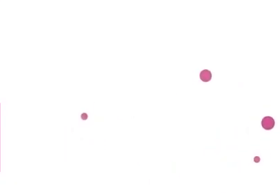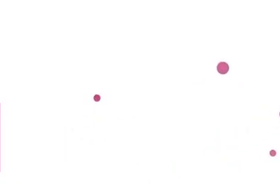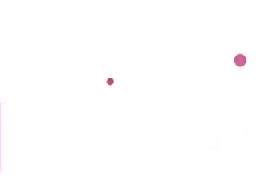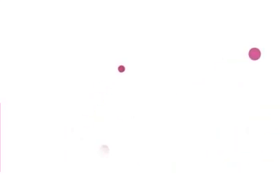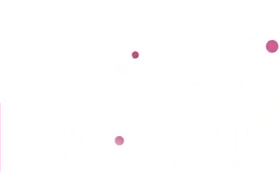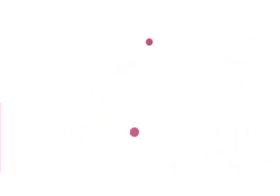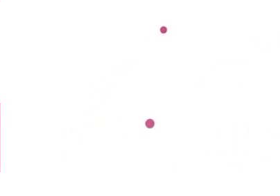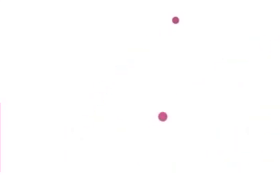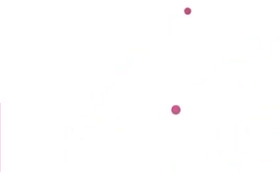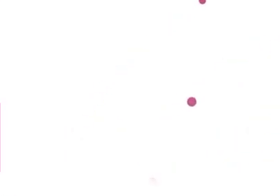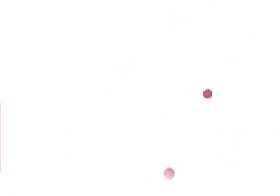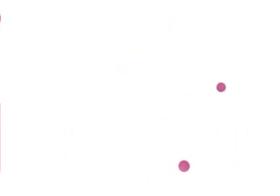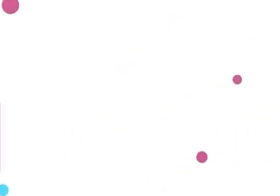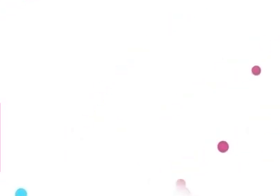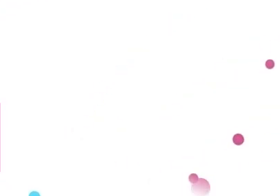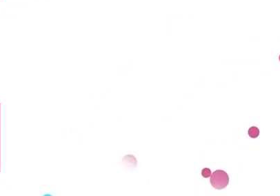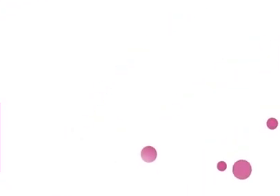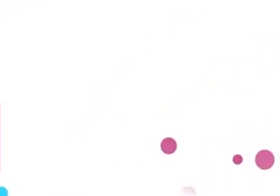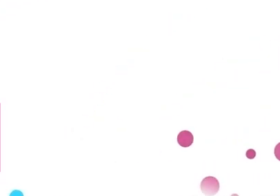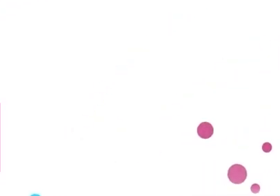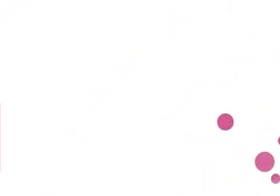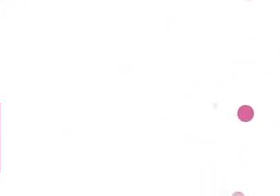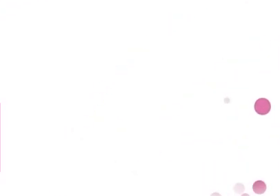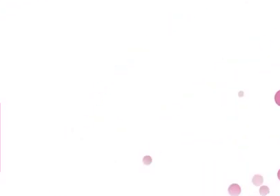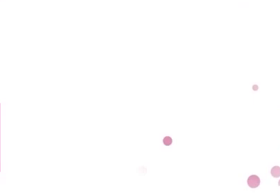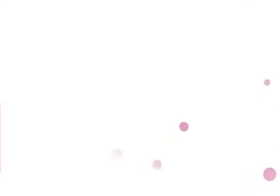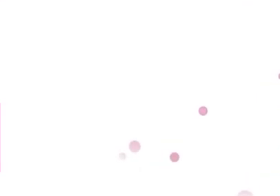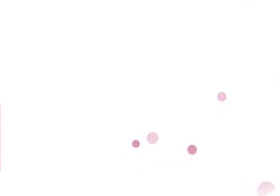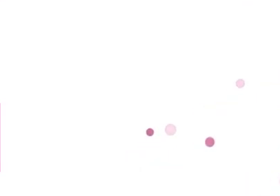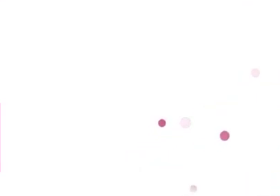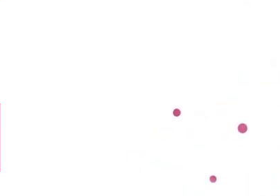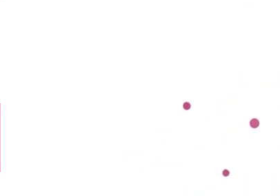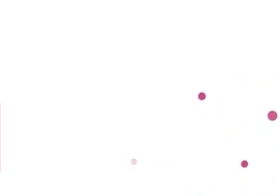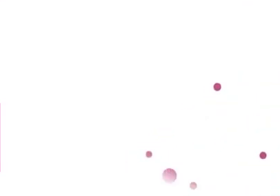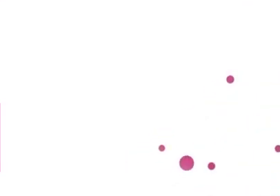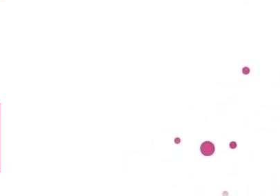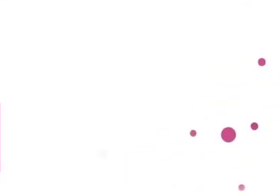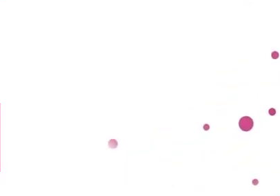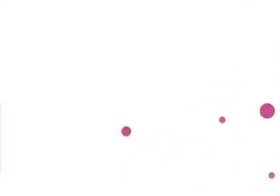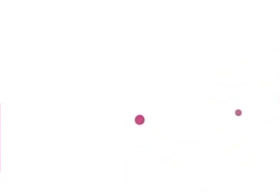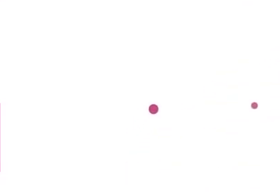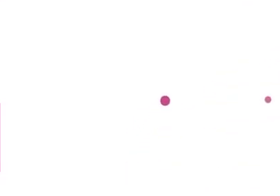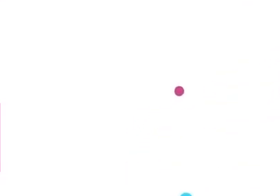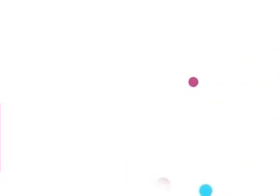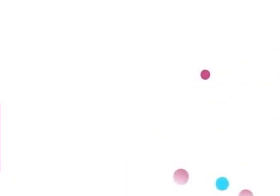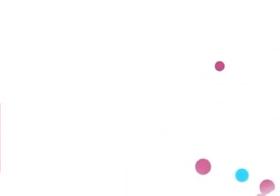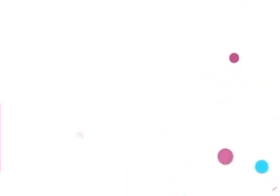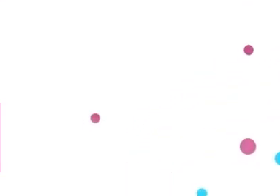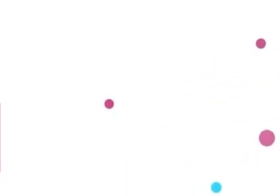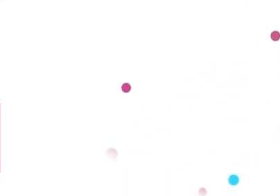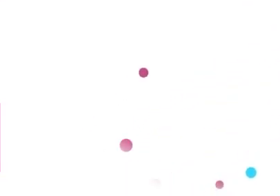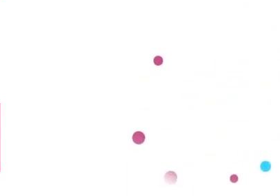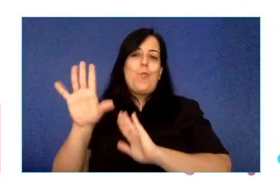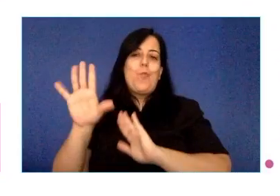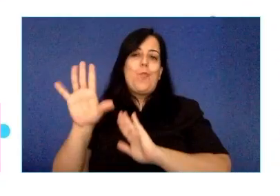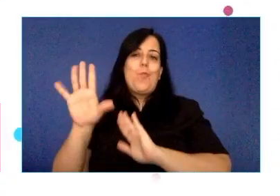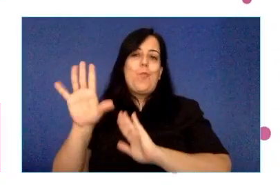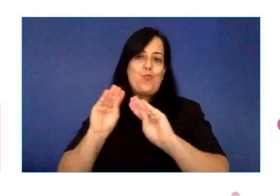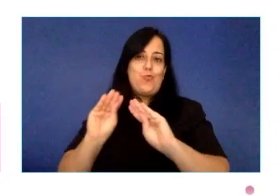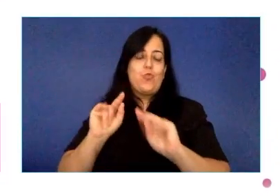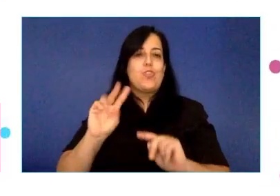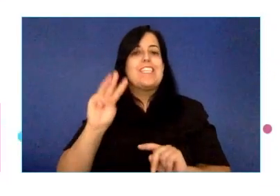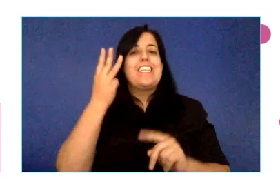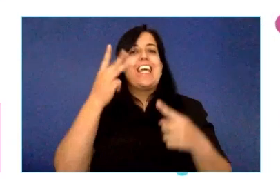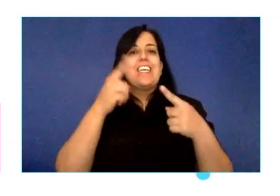Bueno yo creo que Juanjo lo explica muy bien le agradezco mucho siempre sus vídeos pero hay tres cosas que quería destacar de